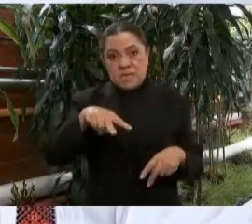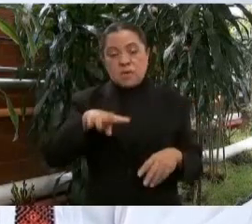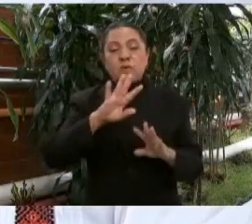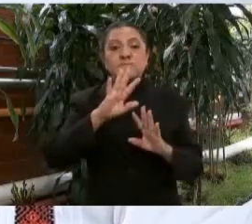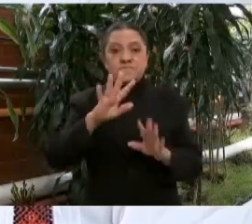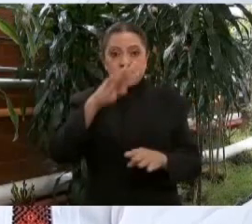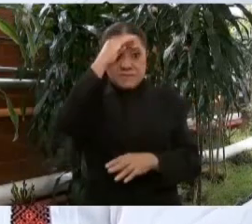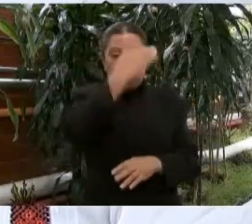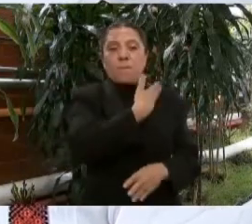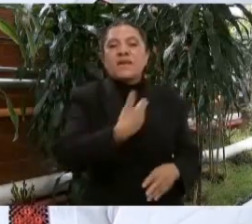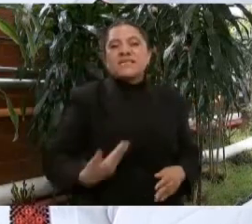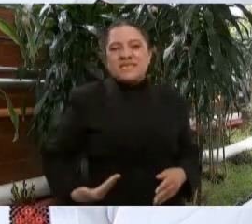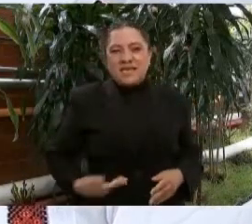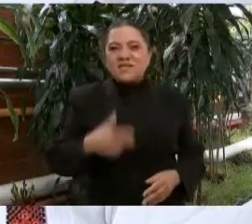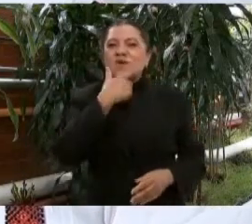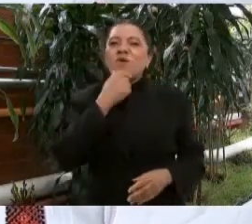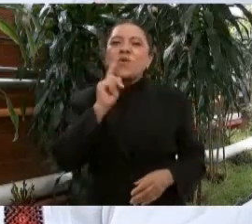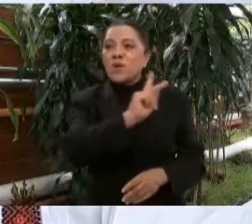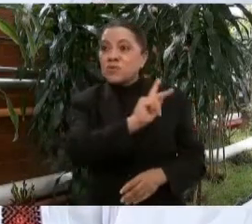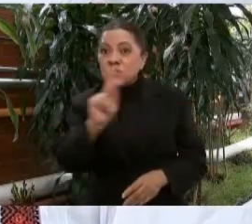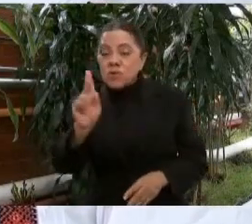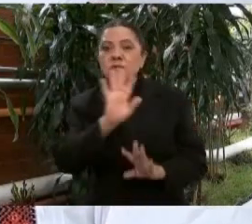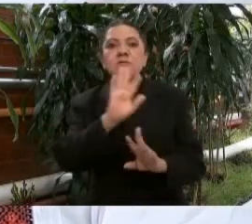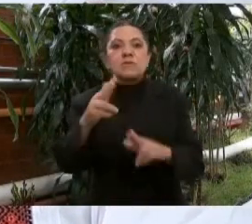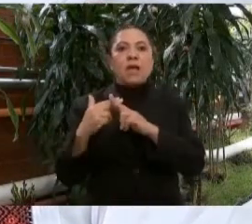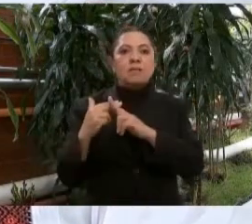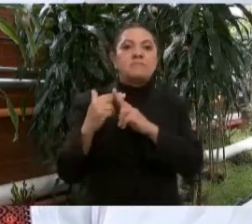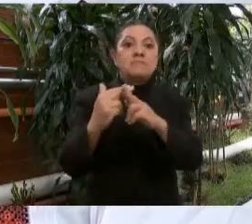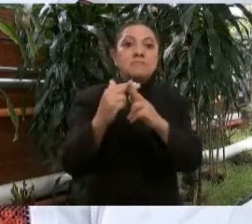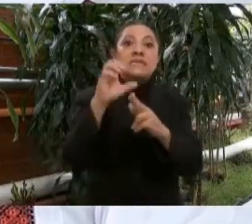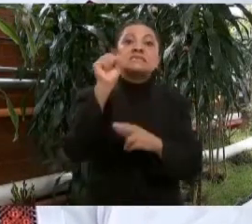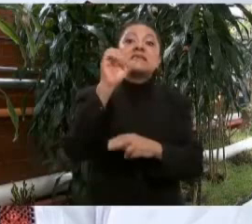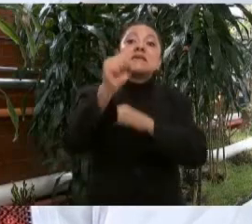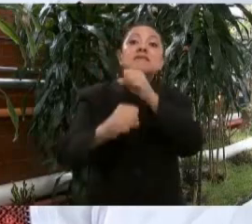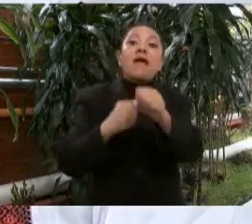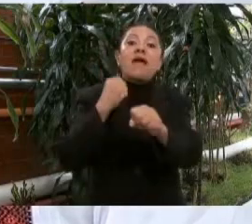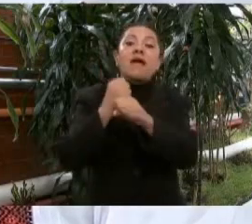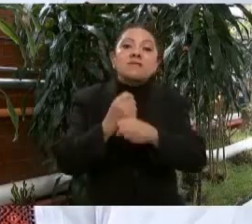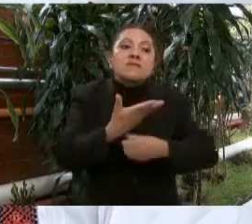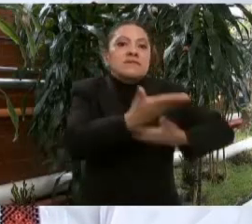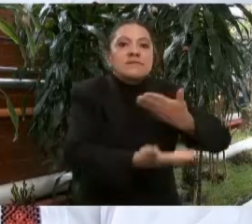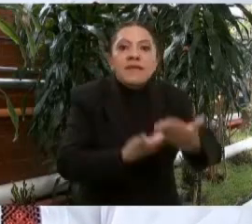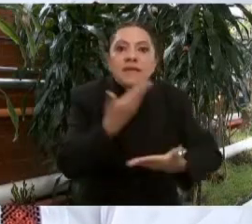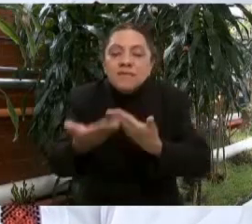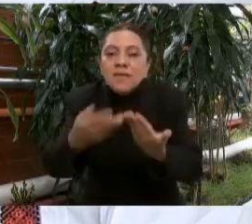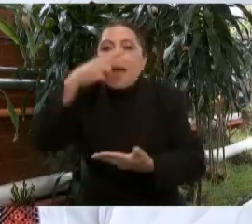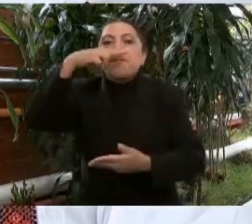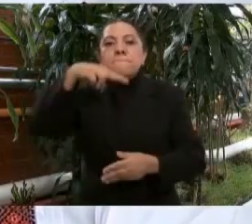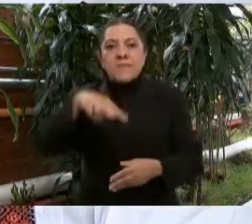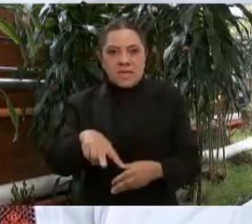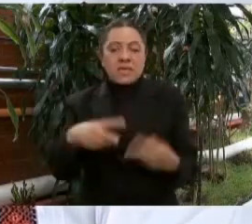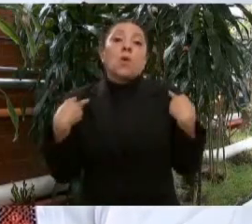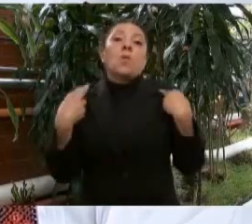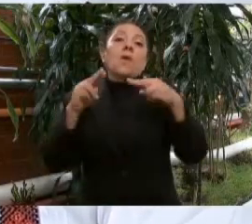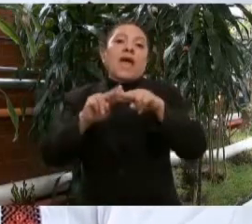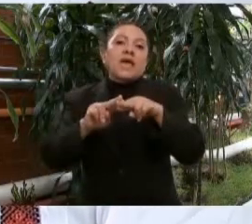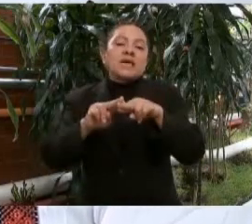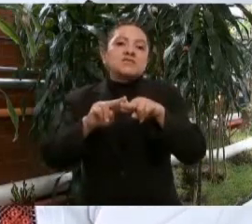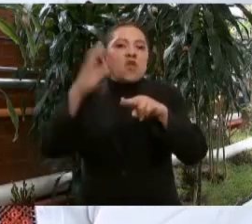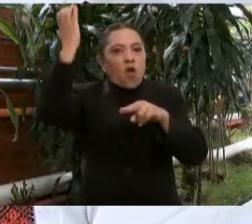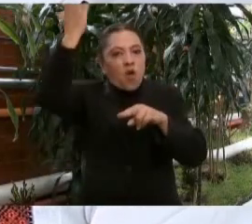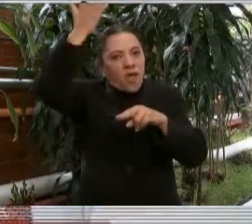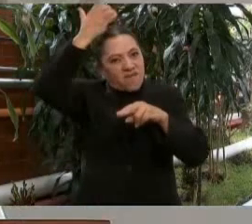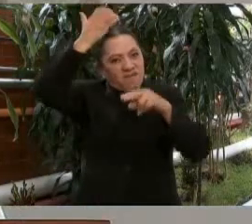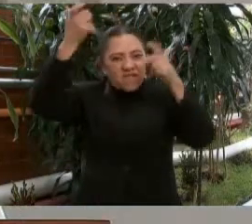señoras y señores, cumplimos 60 años de servir a México, de servir a sus maestros, a sus enfermeras y médicos,